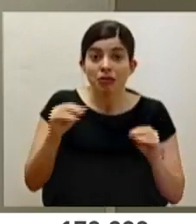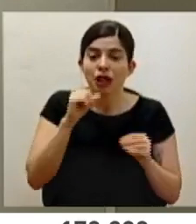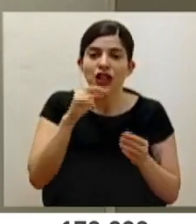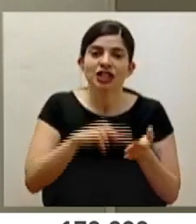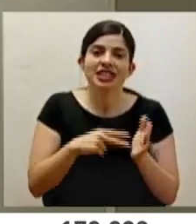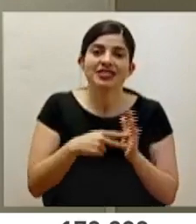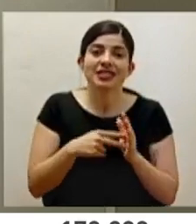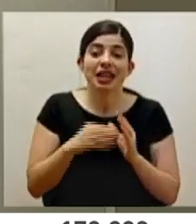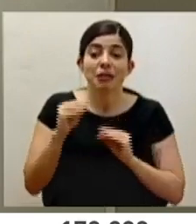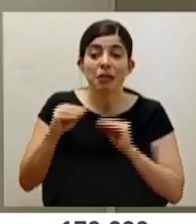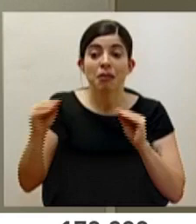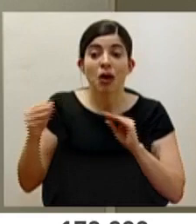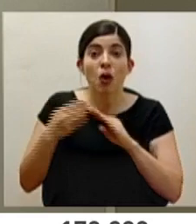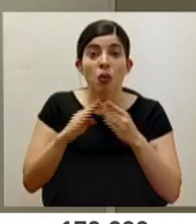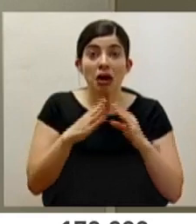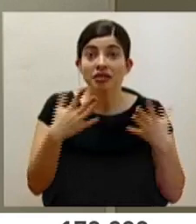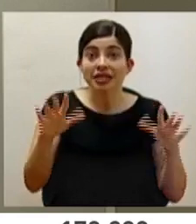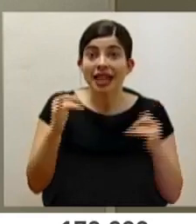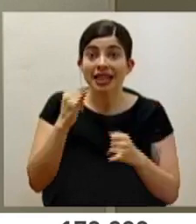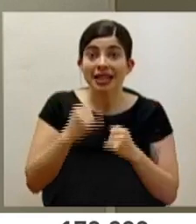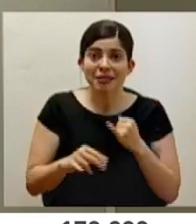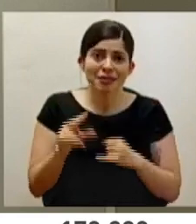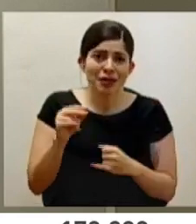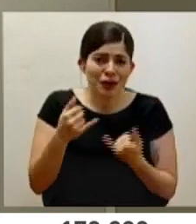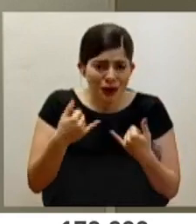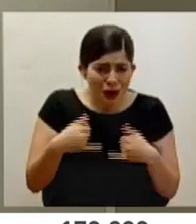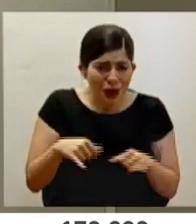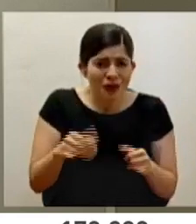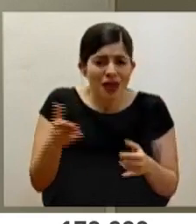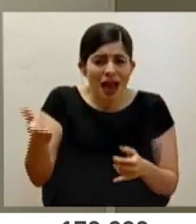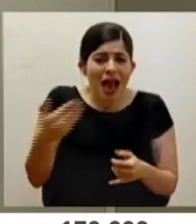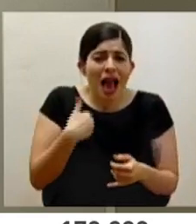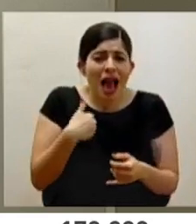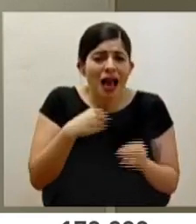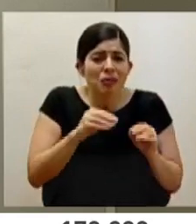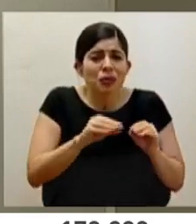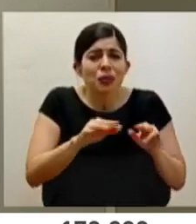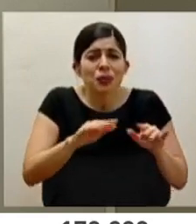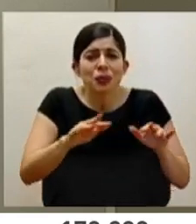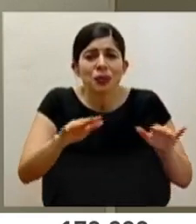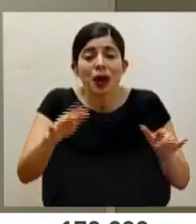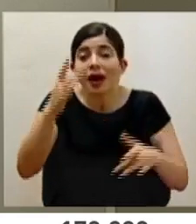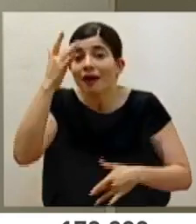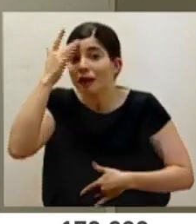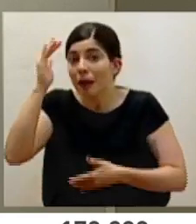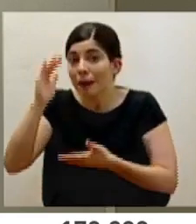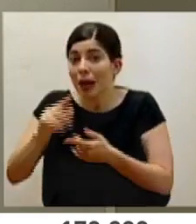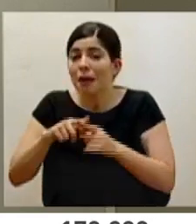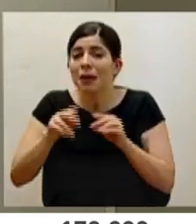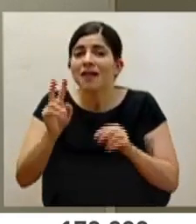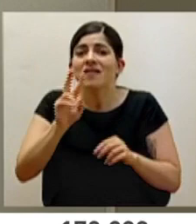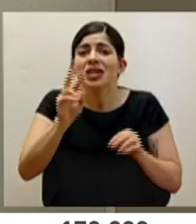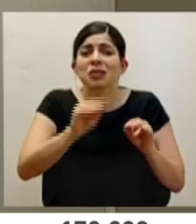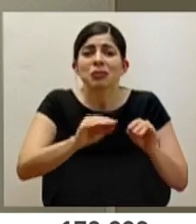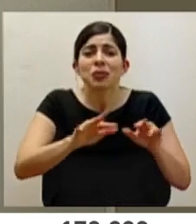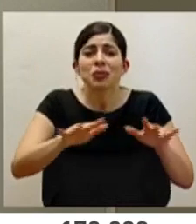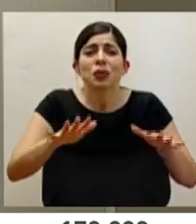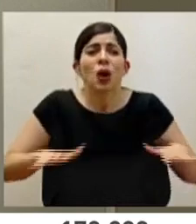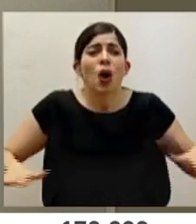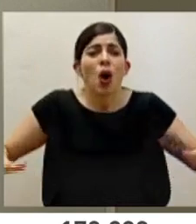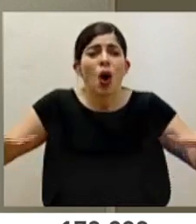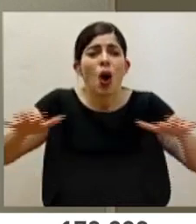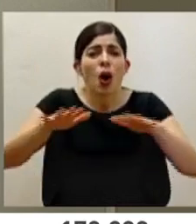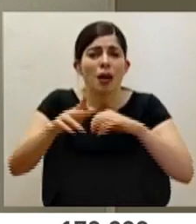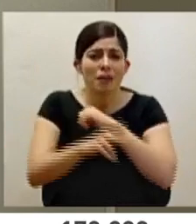ya la transmisión comunitaria se acabó. O en este momento seguimos con transmisión comunitaria. Los casos han disminuido, pero el virus anda por todo el país,